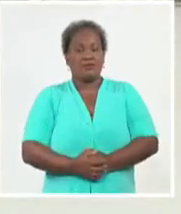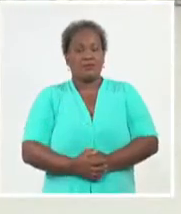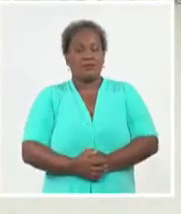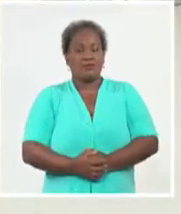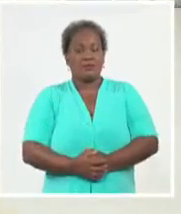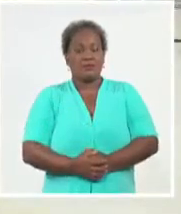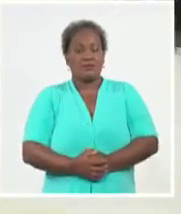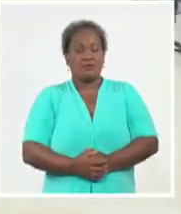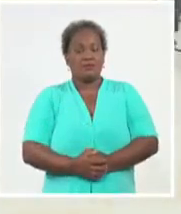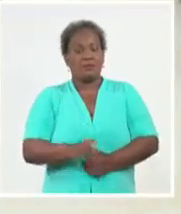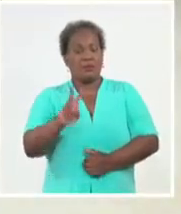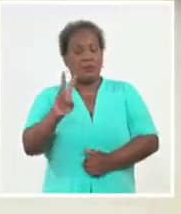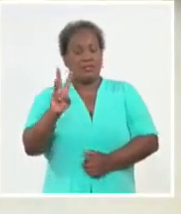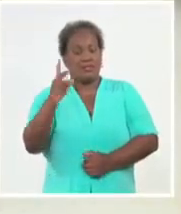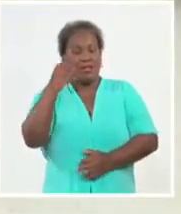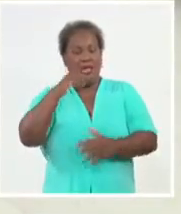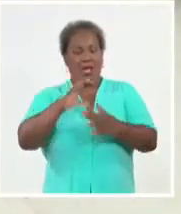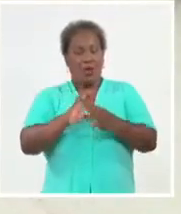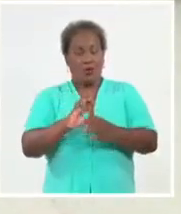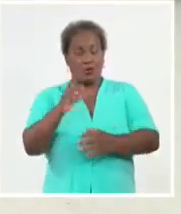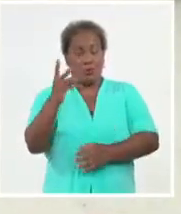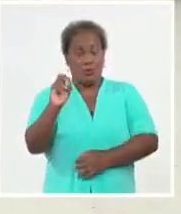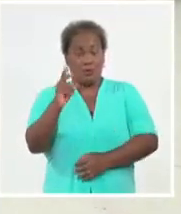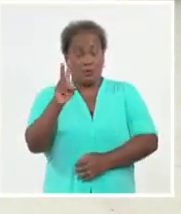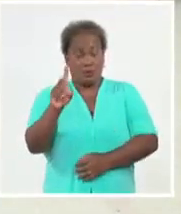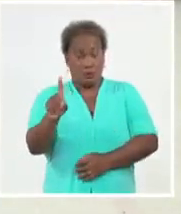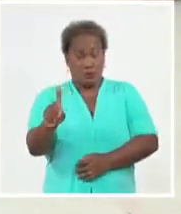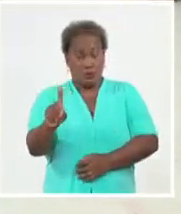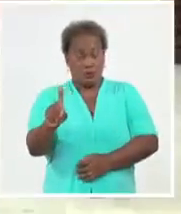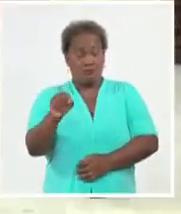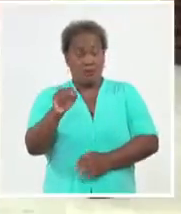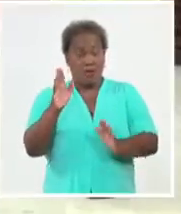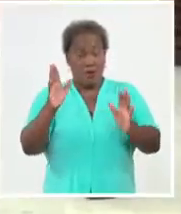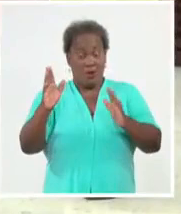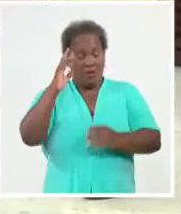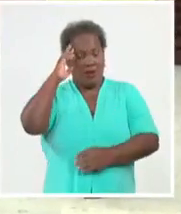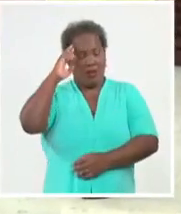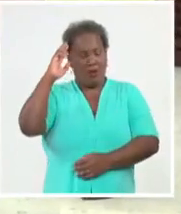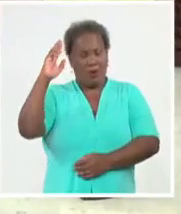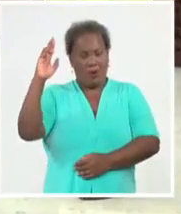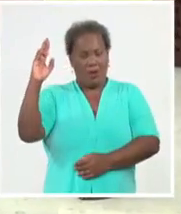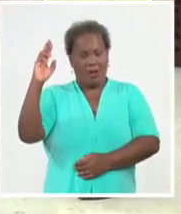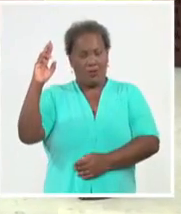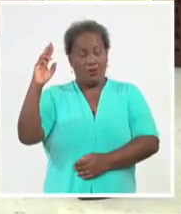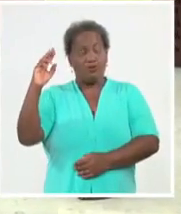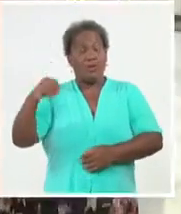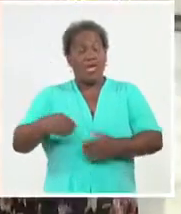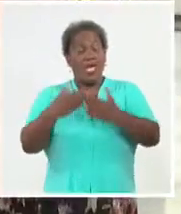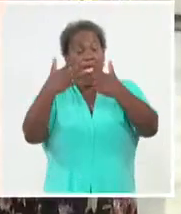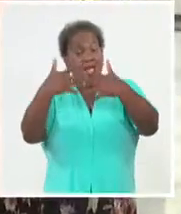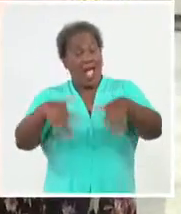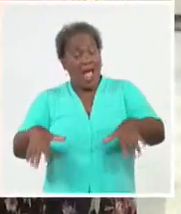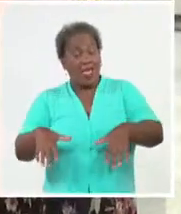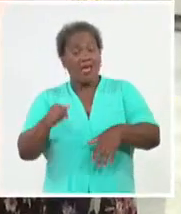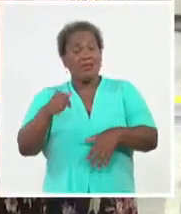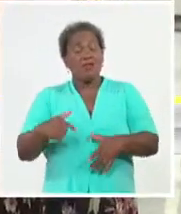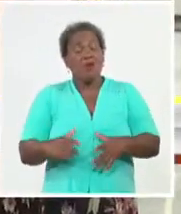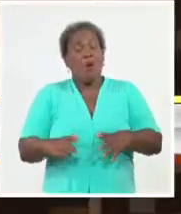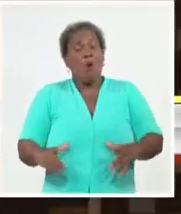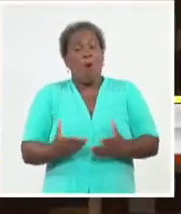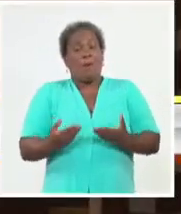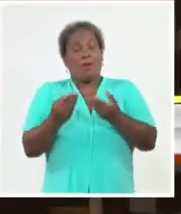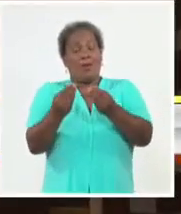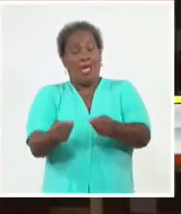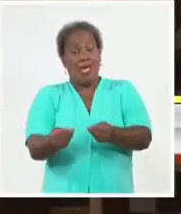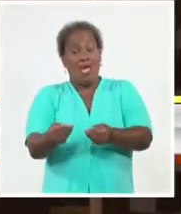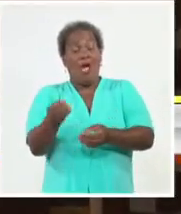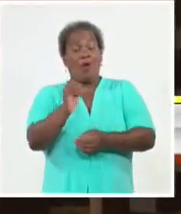23 de agosto de 2021, jornada de recuerdo, gala y homenaje a una organización que surgió